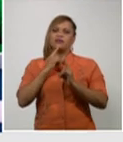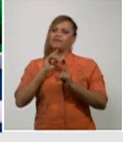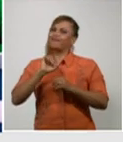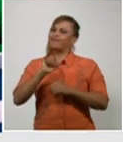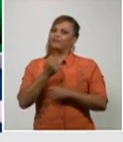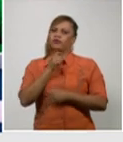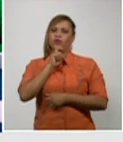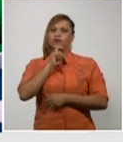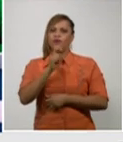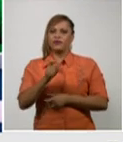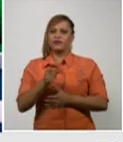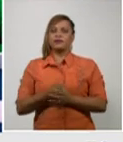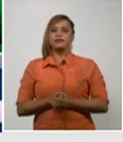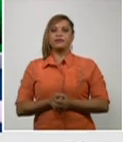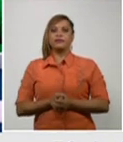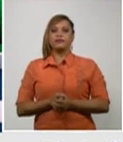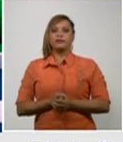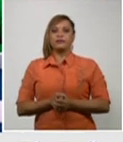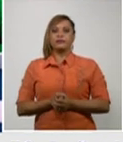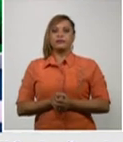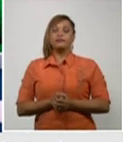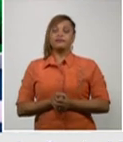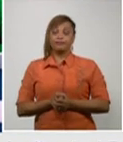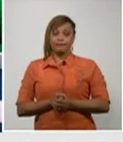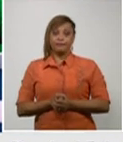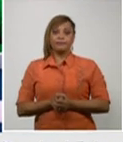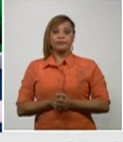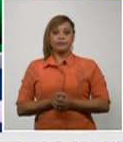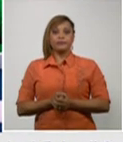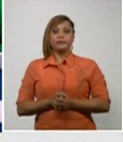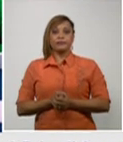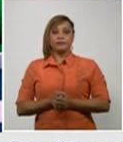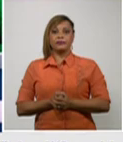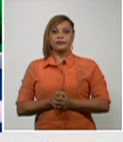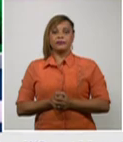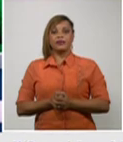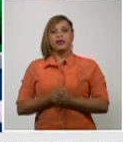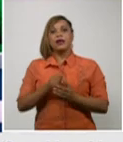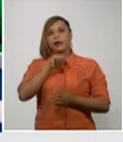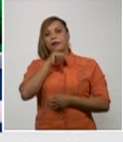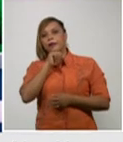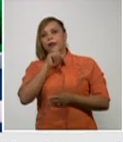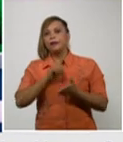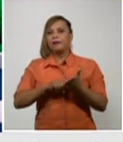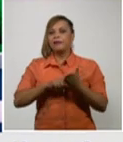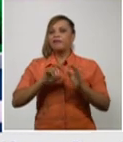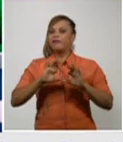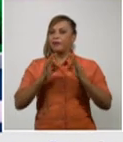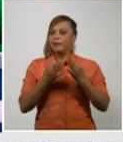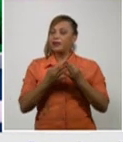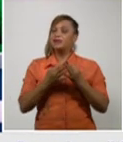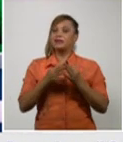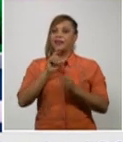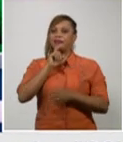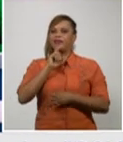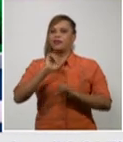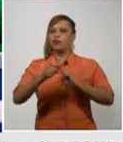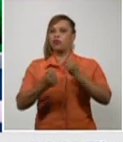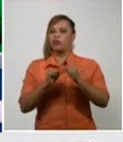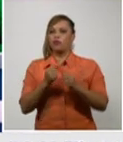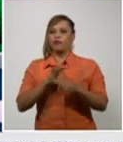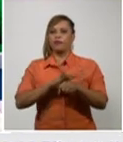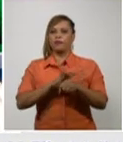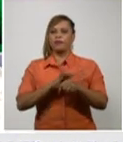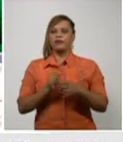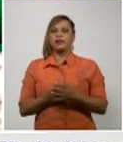este lo manejamos todavía los padres los familiares ya se acumulan